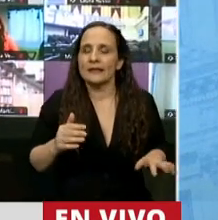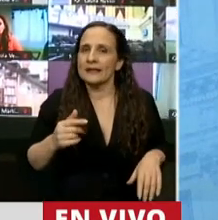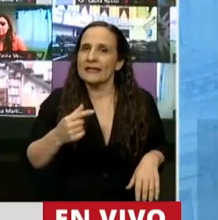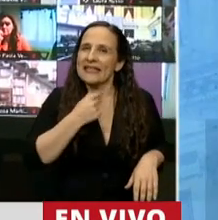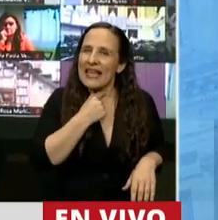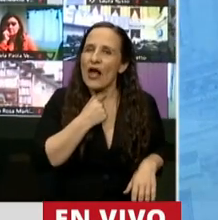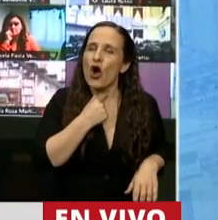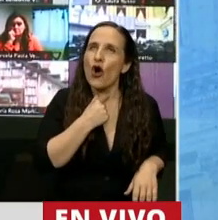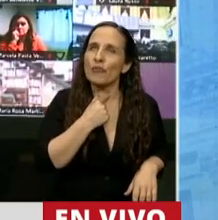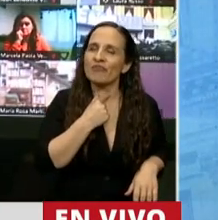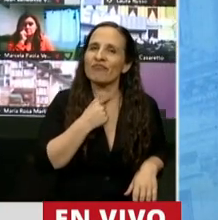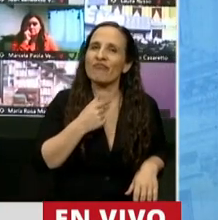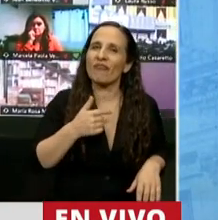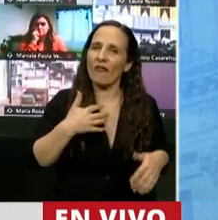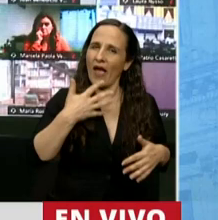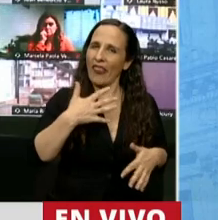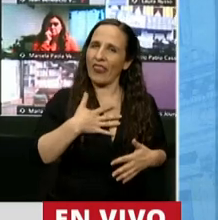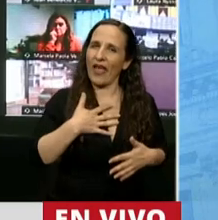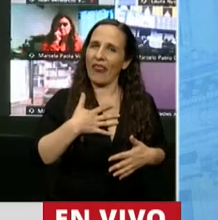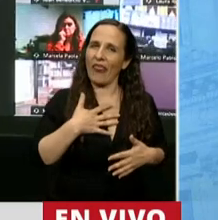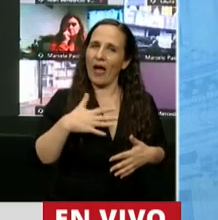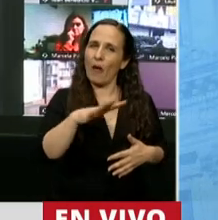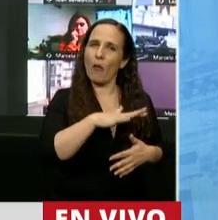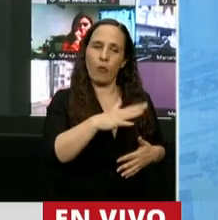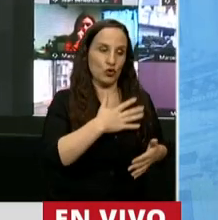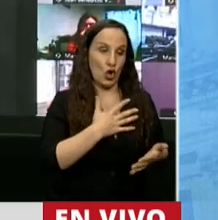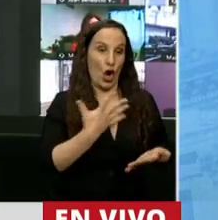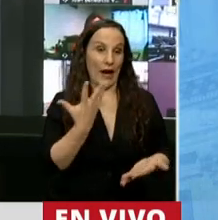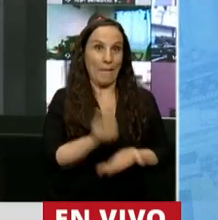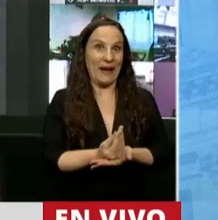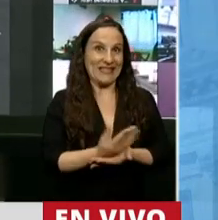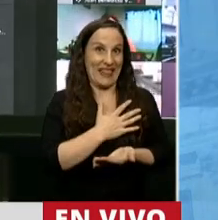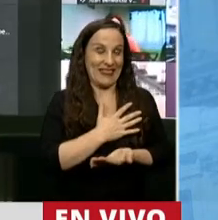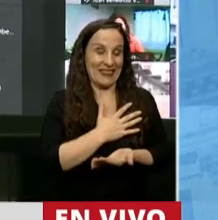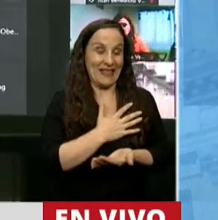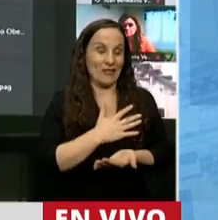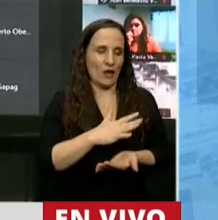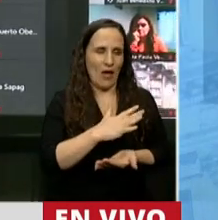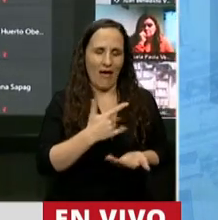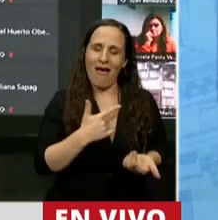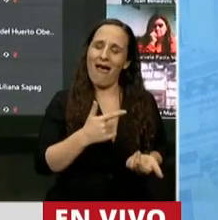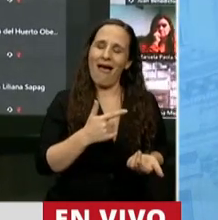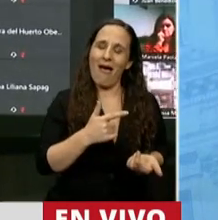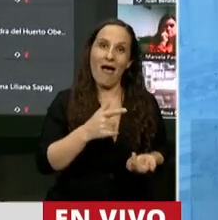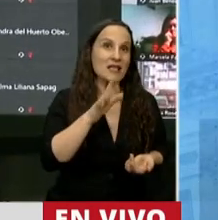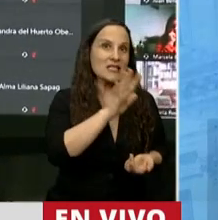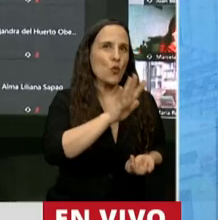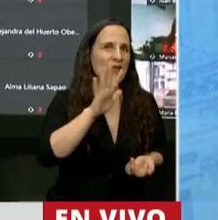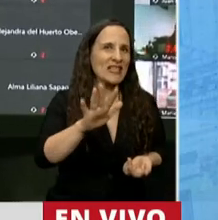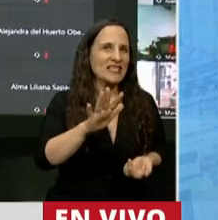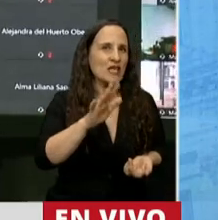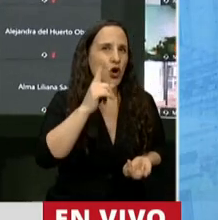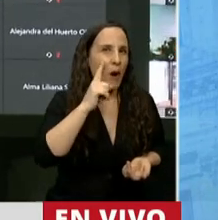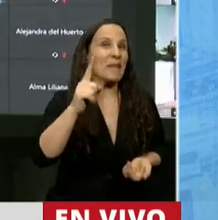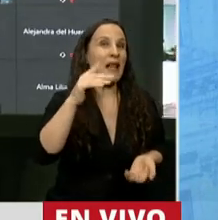el dolor que puede tener un representante de un pueblo cuando de la noche a la mañana se le quitan 55.000